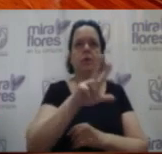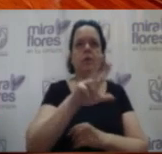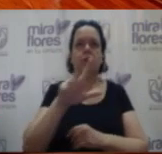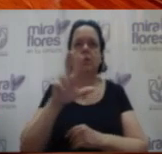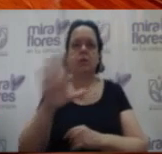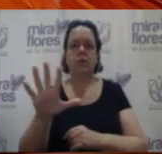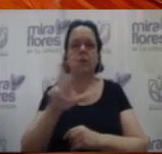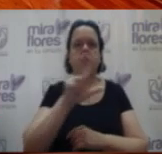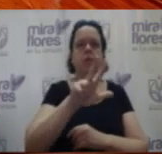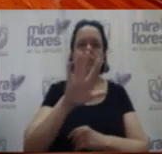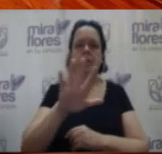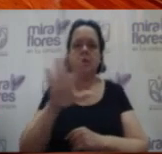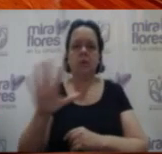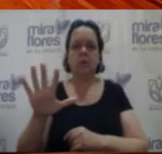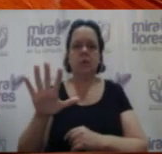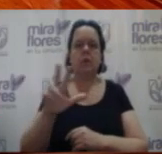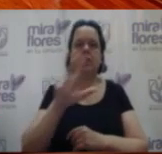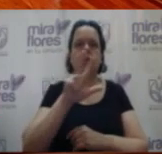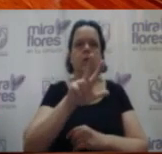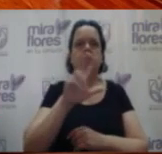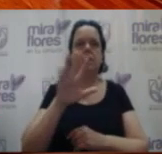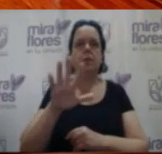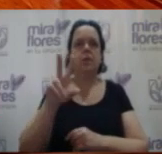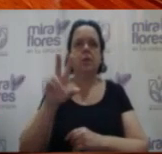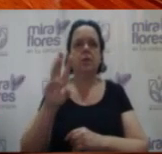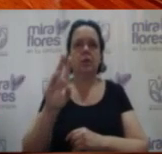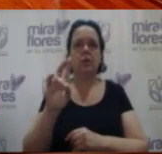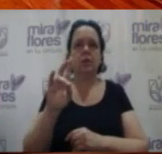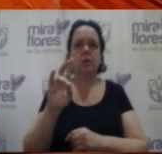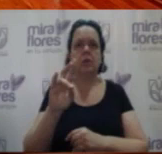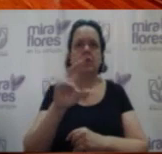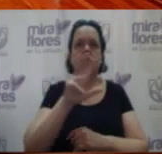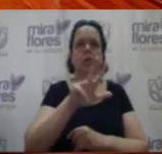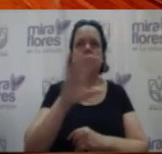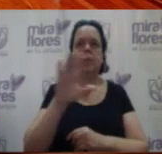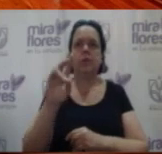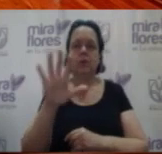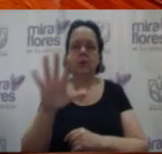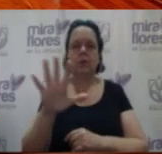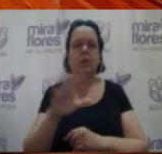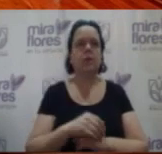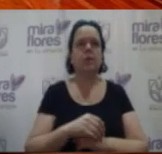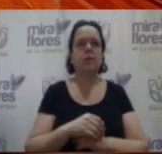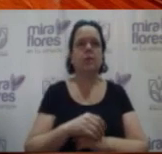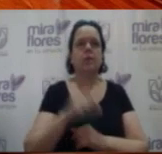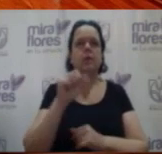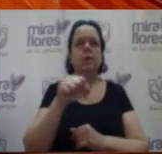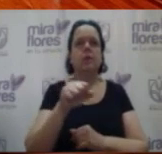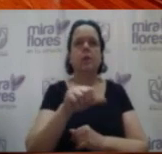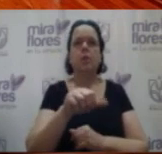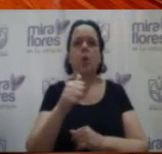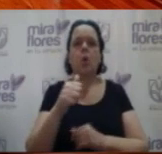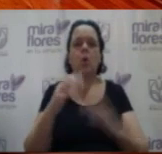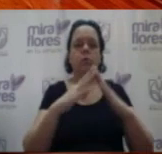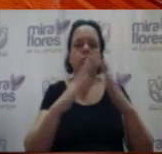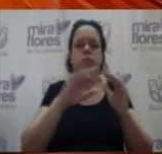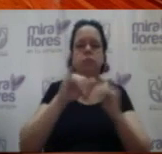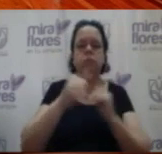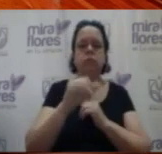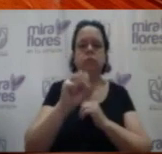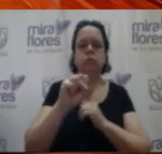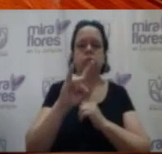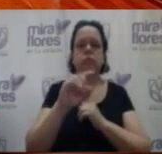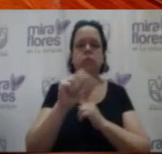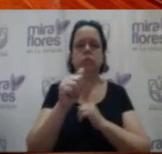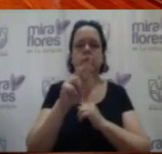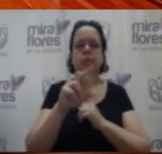355, 357 y 375, así como el predio situado en calle General Suárez,